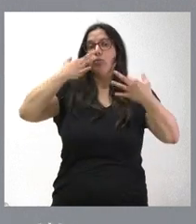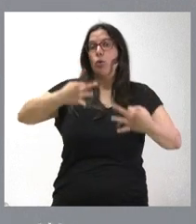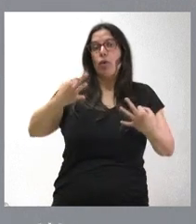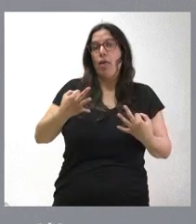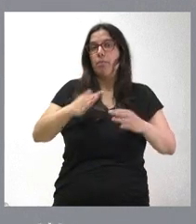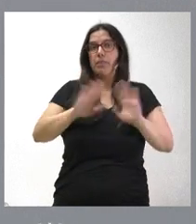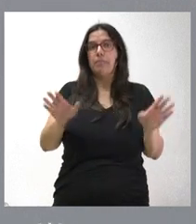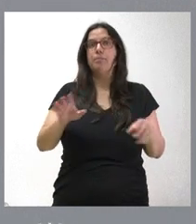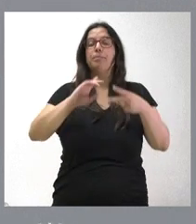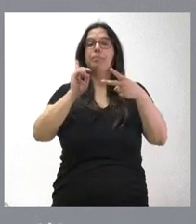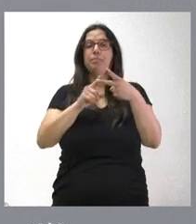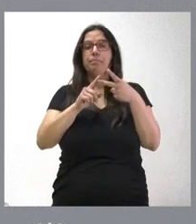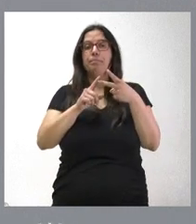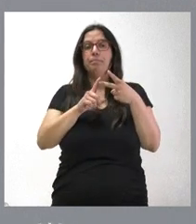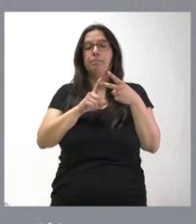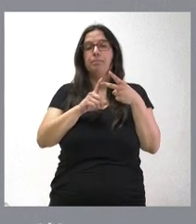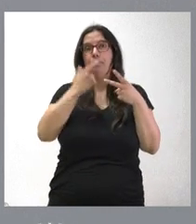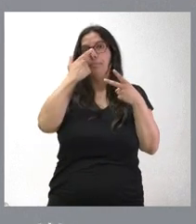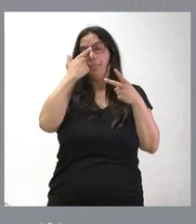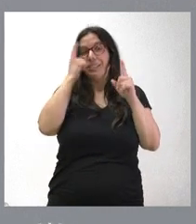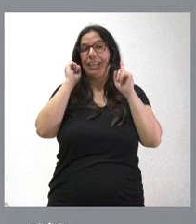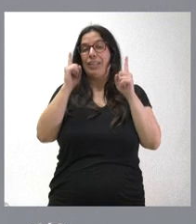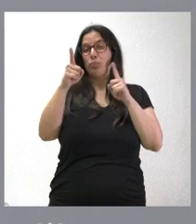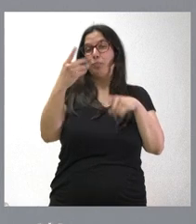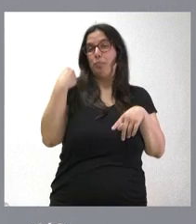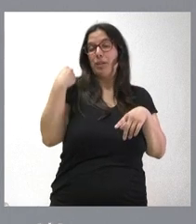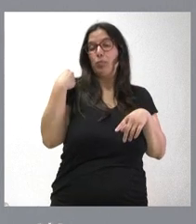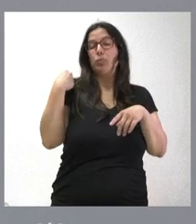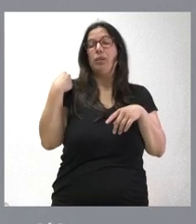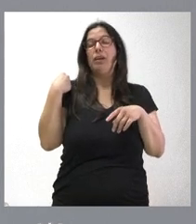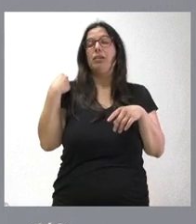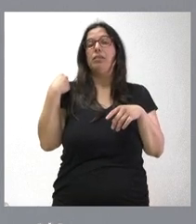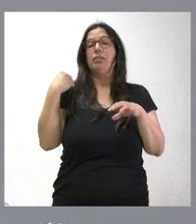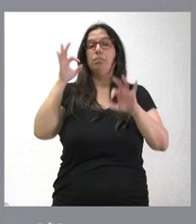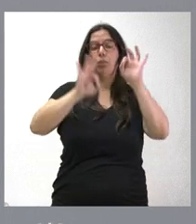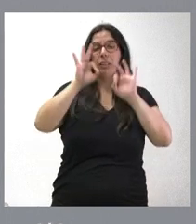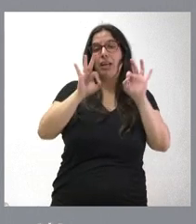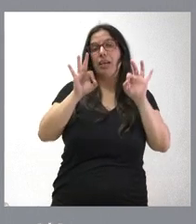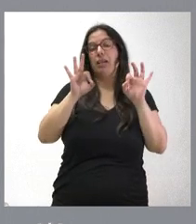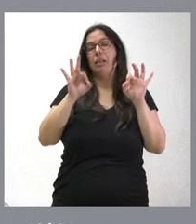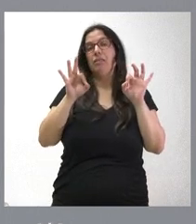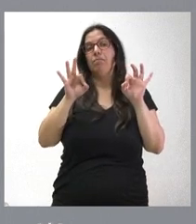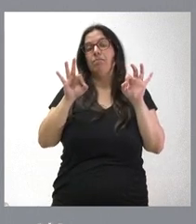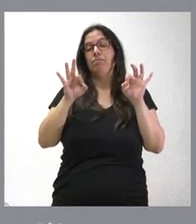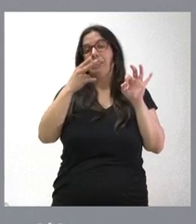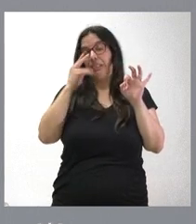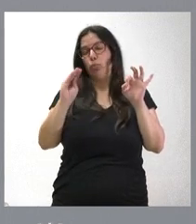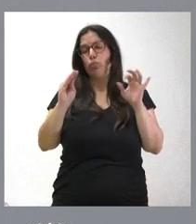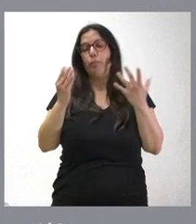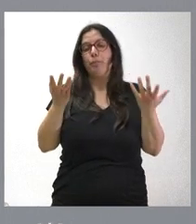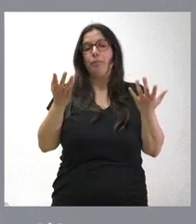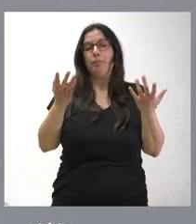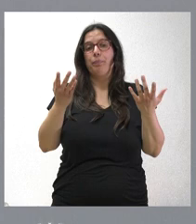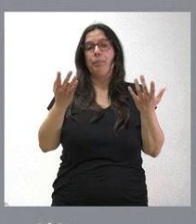seguridad. Y en el caso concreto de la pregunta que usted formula y el interés que usted tiene sobre